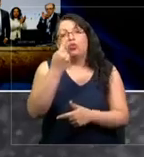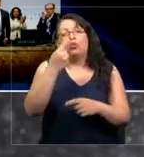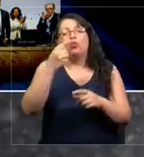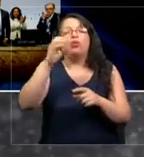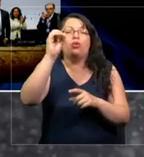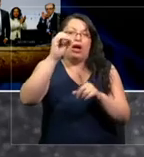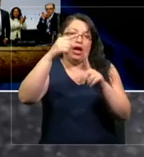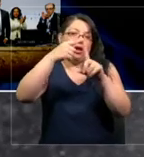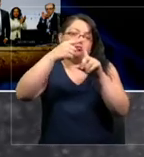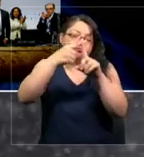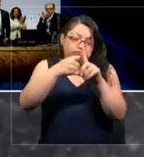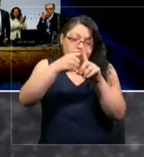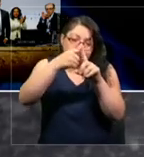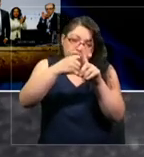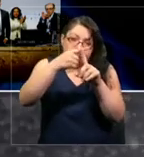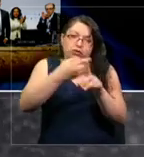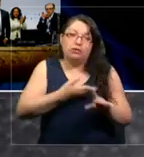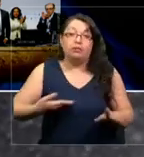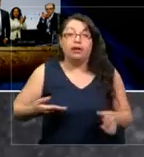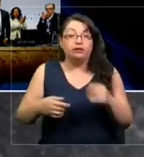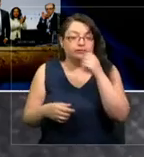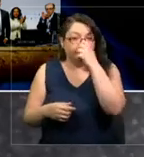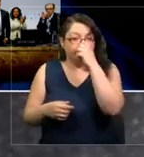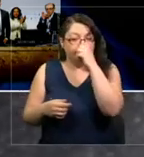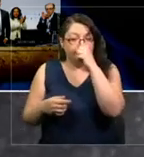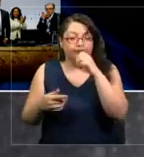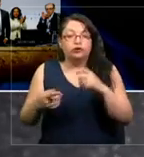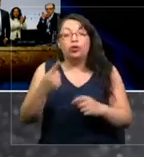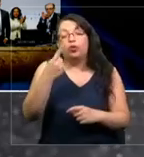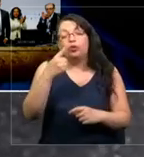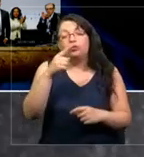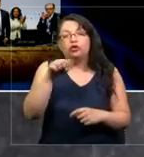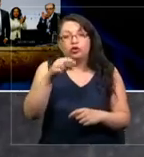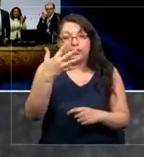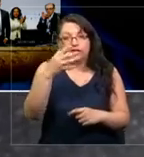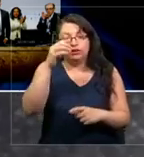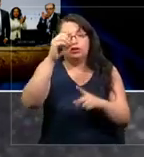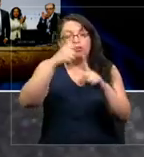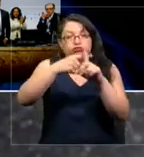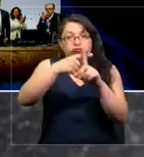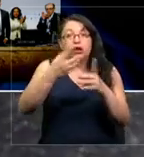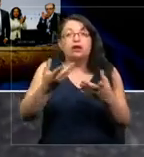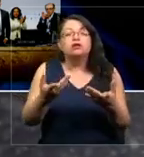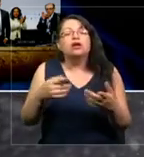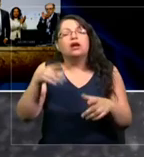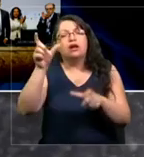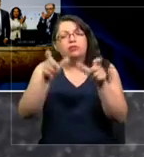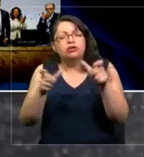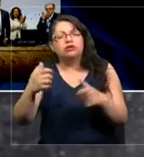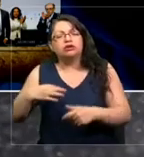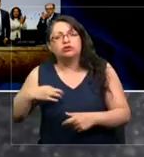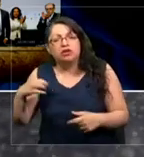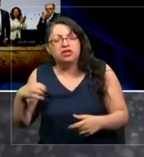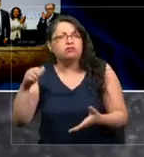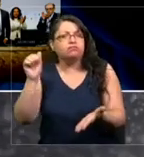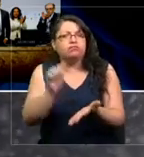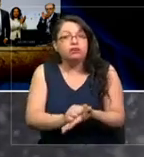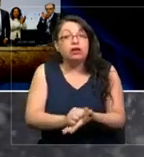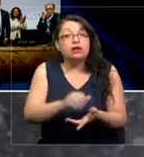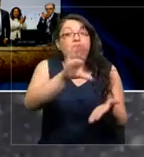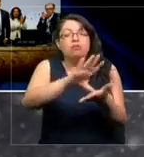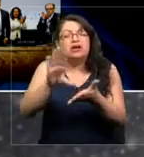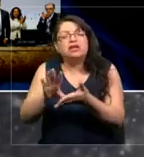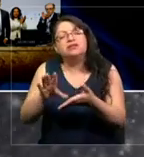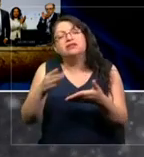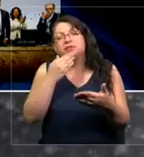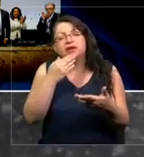parece que la evidencia está, la ciudadanía está exigiendo y los países